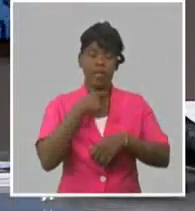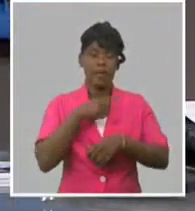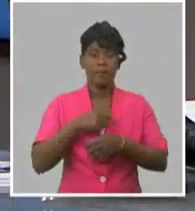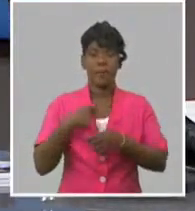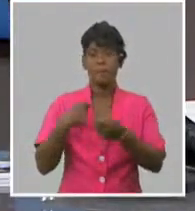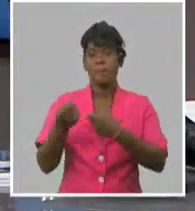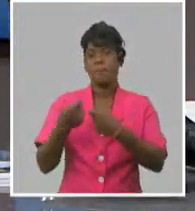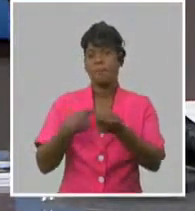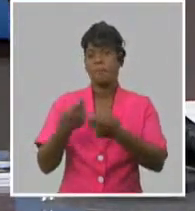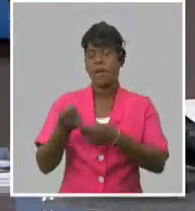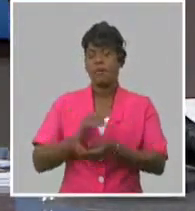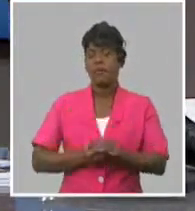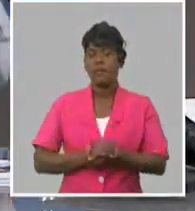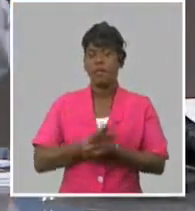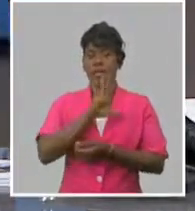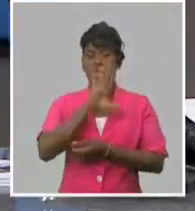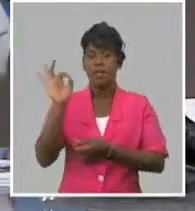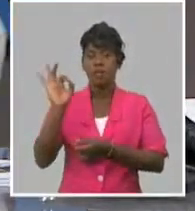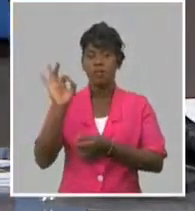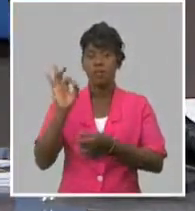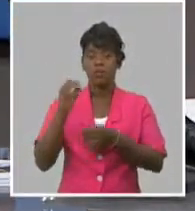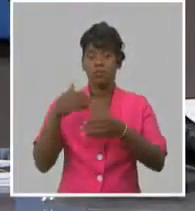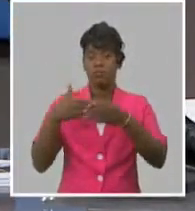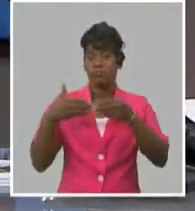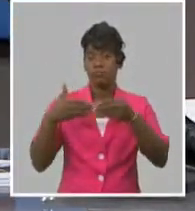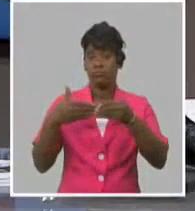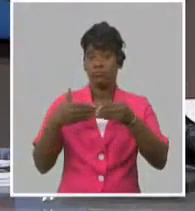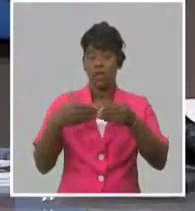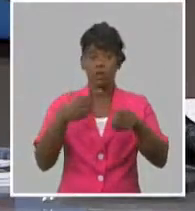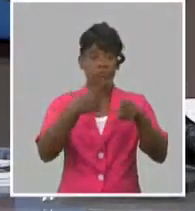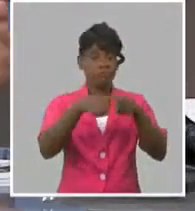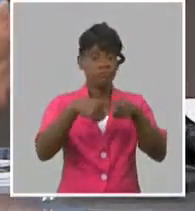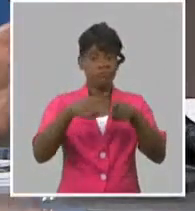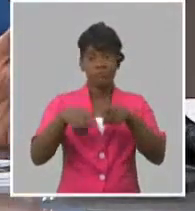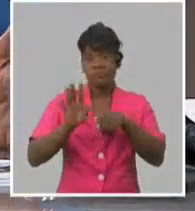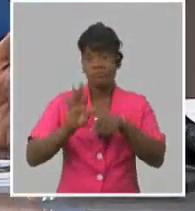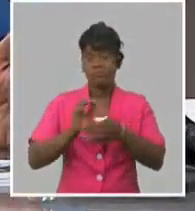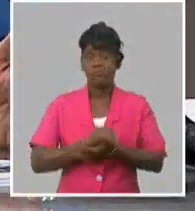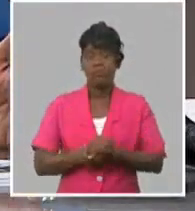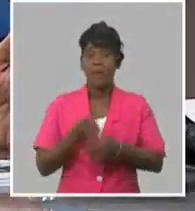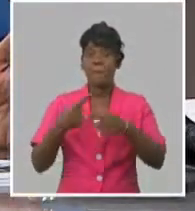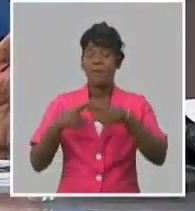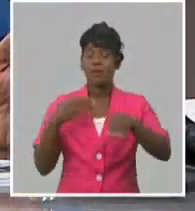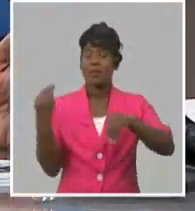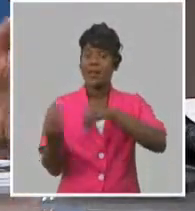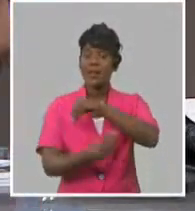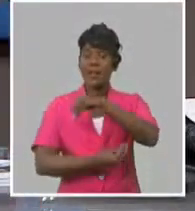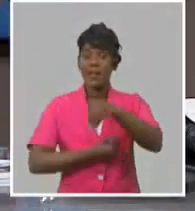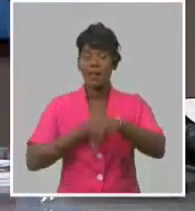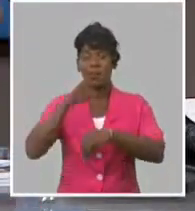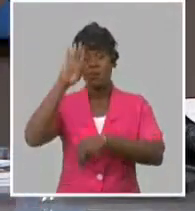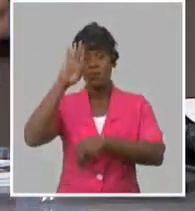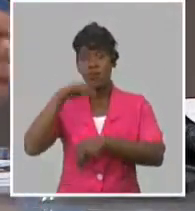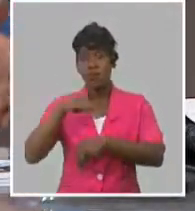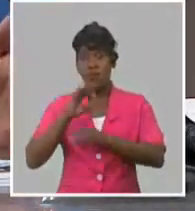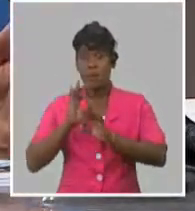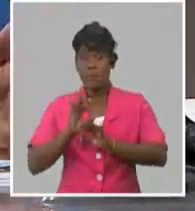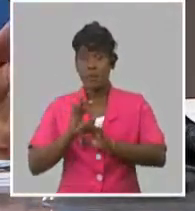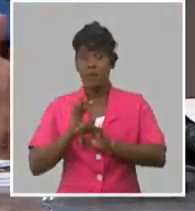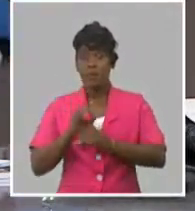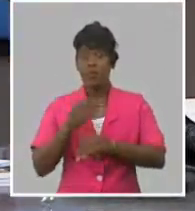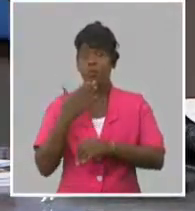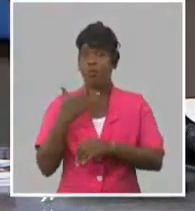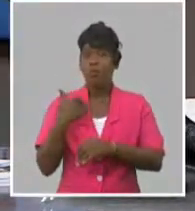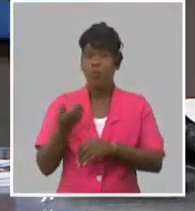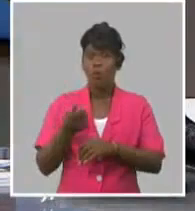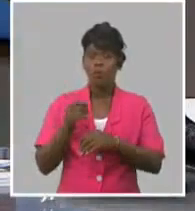en 500 dólares una tonelada de lo que él produce, pero en pesos, cuando tú sumas los costos